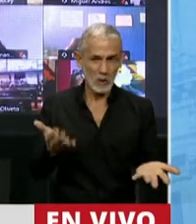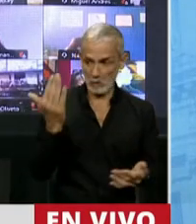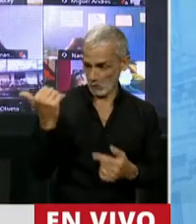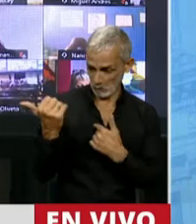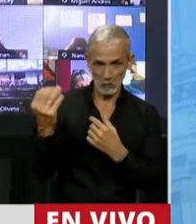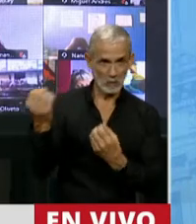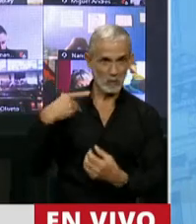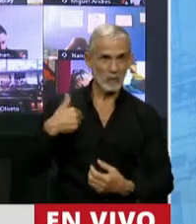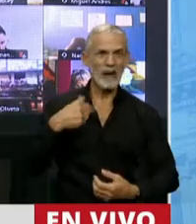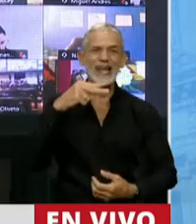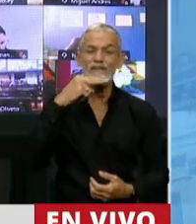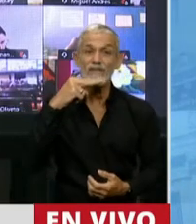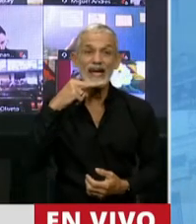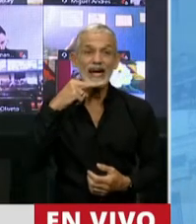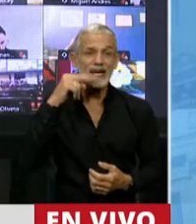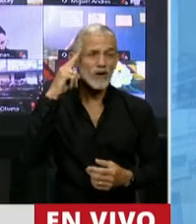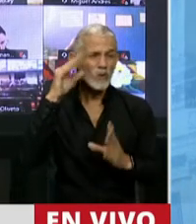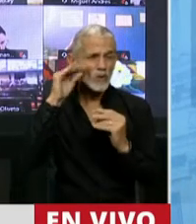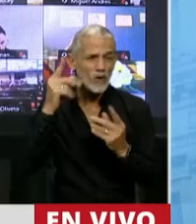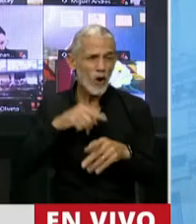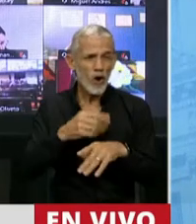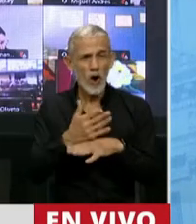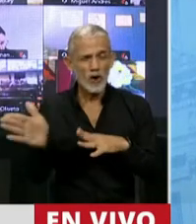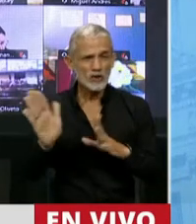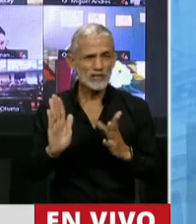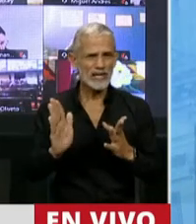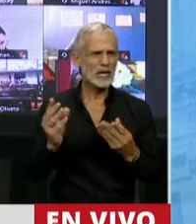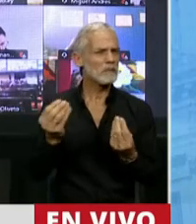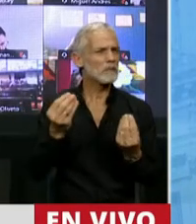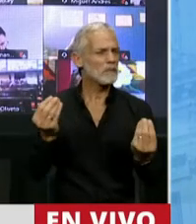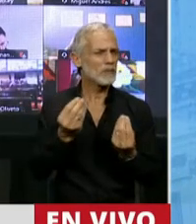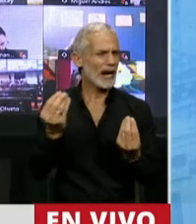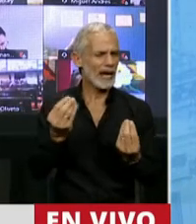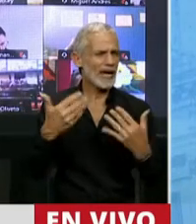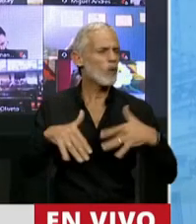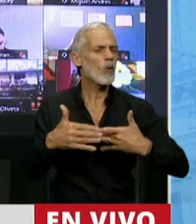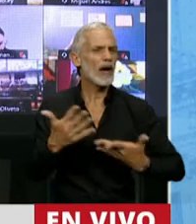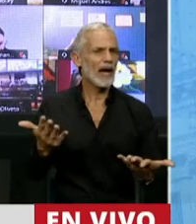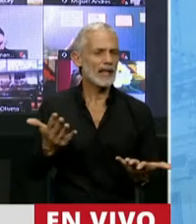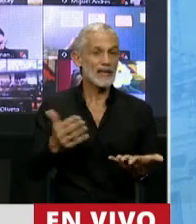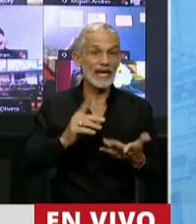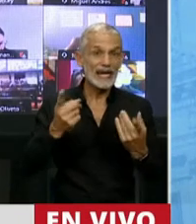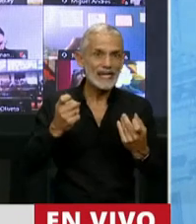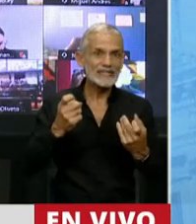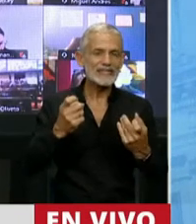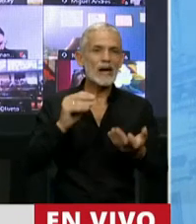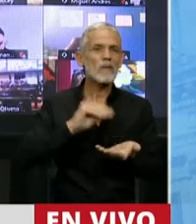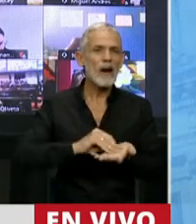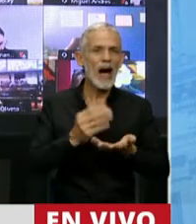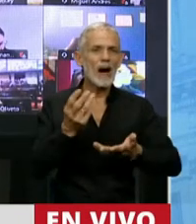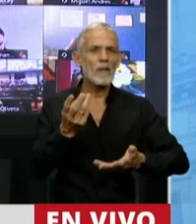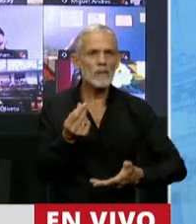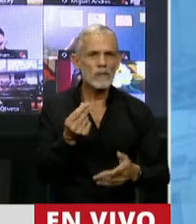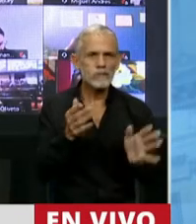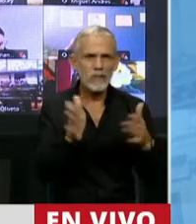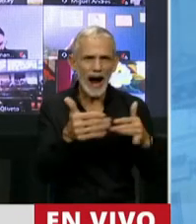esta citación el día viernes a última hora. ¿Será que están necesitando de una nueva caja como